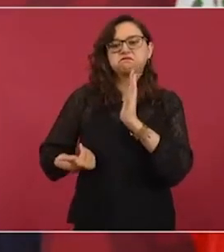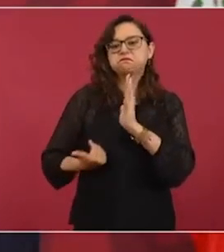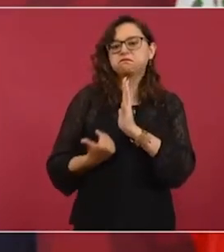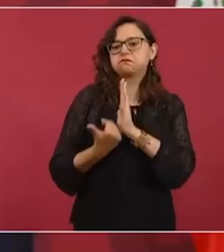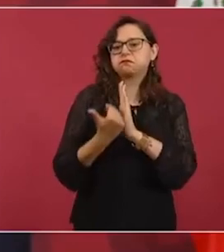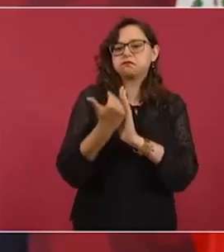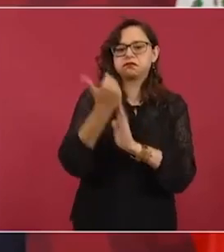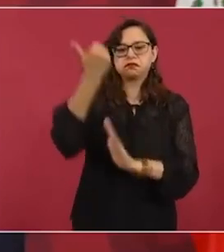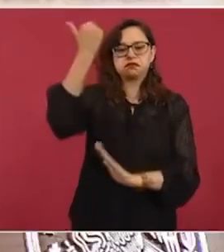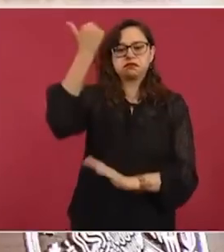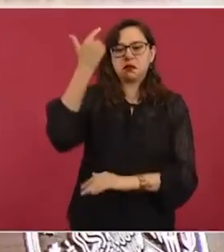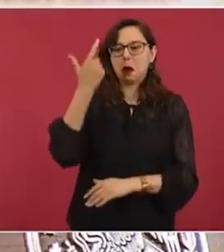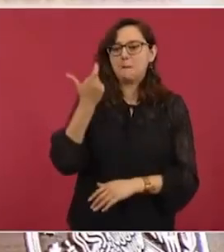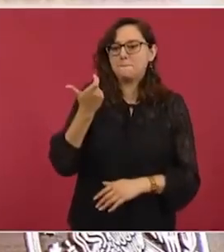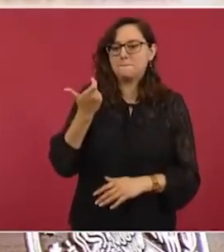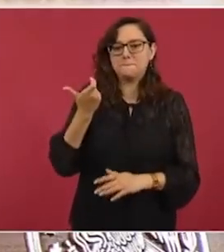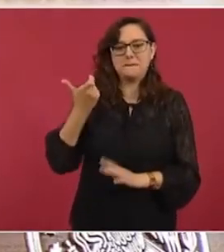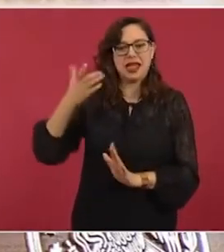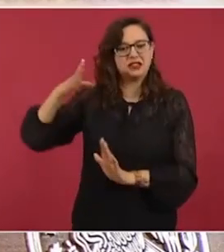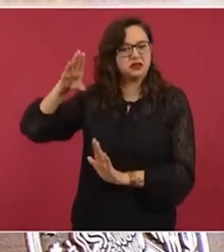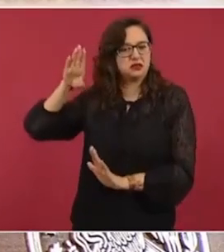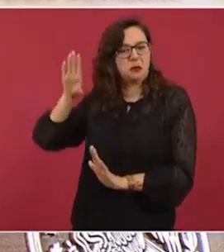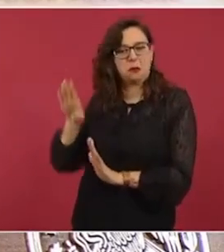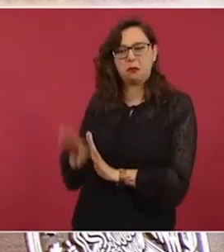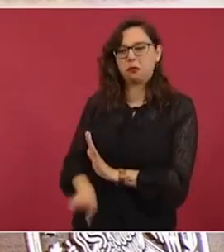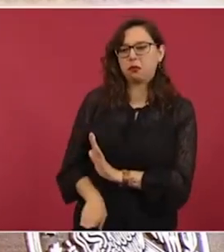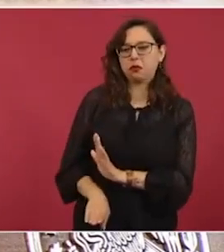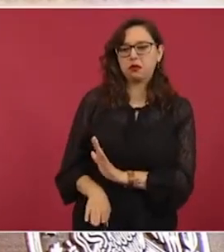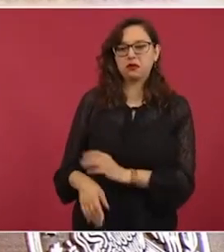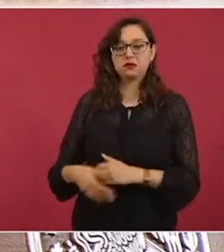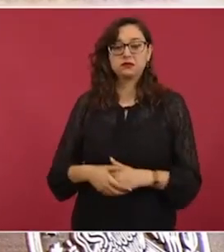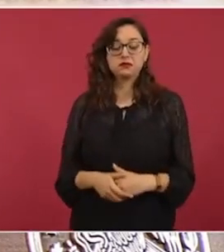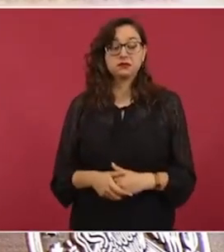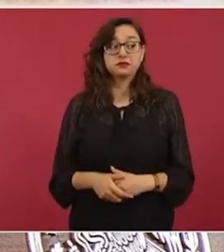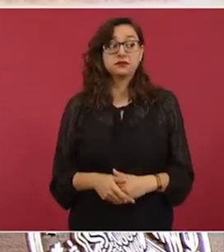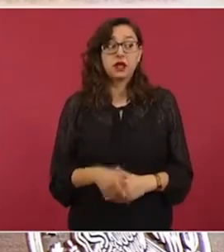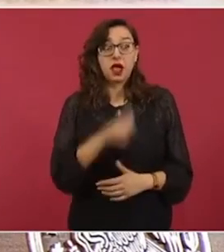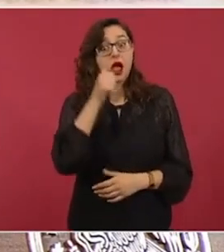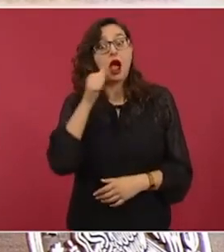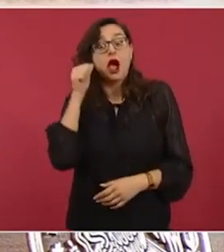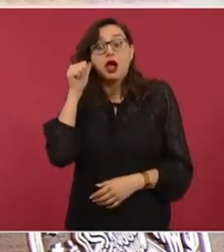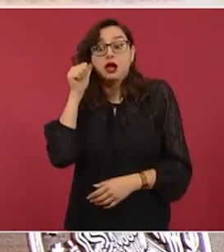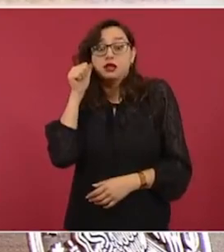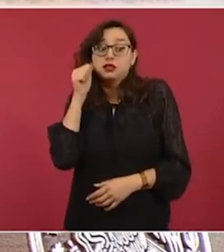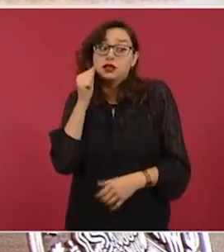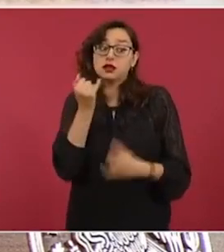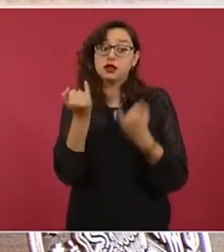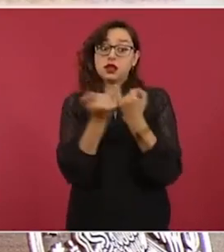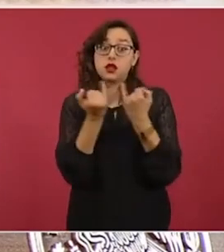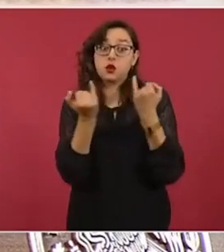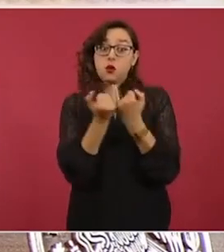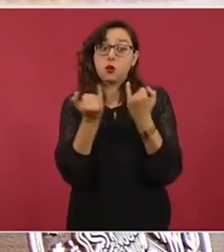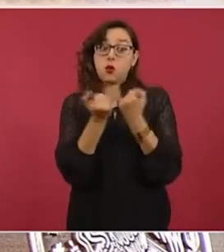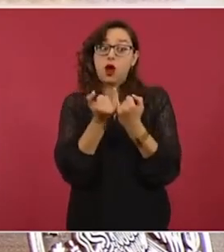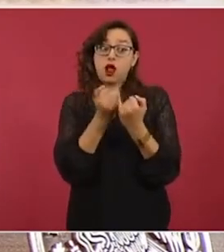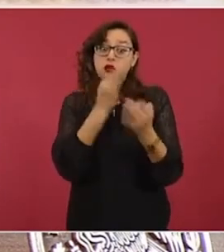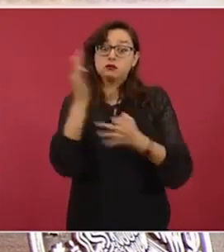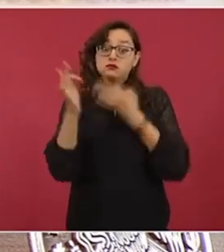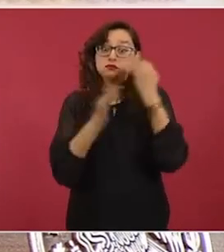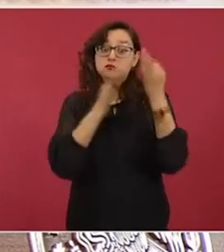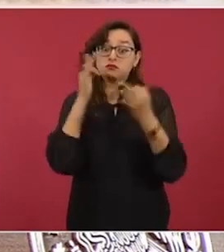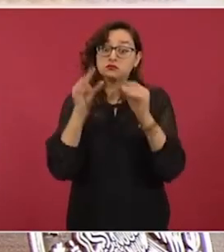Y creo que ayer vi otro, a ver si no es apócrifo, de un señor